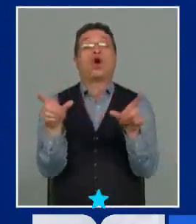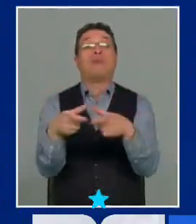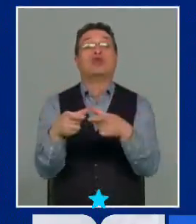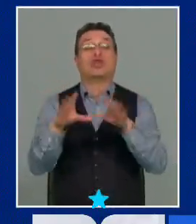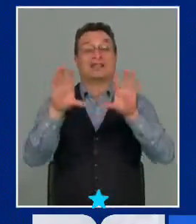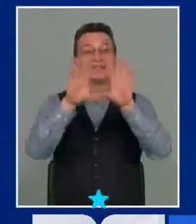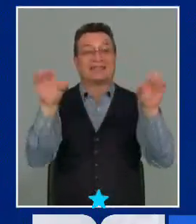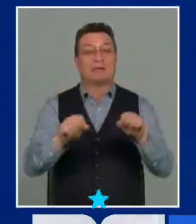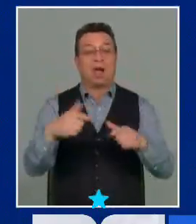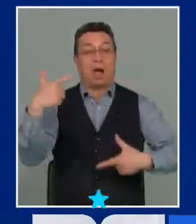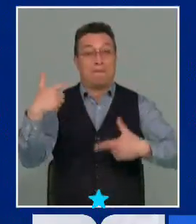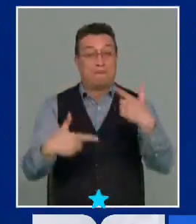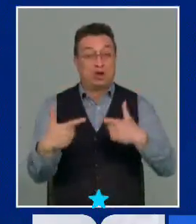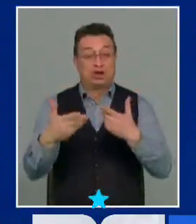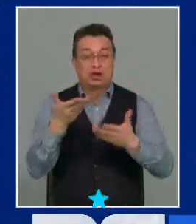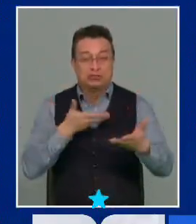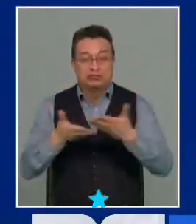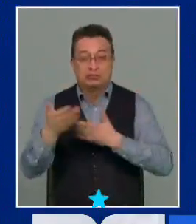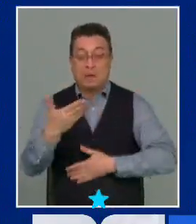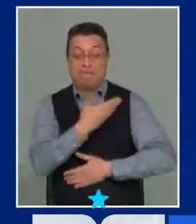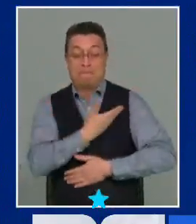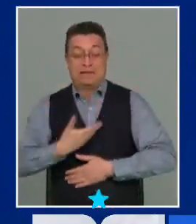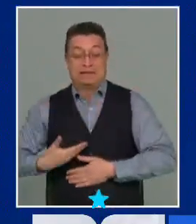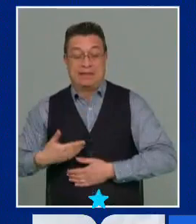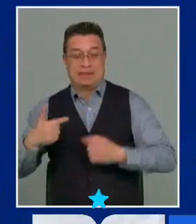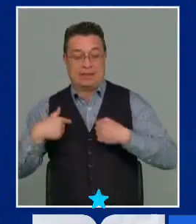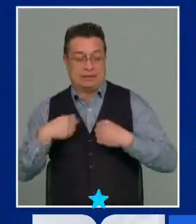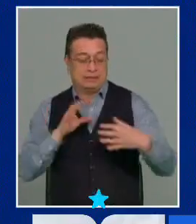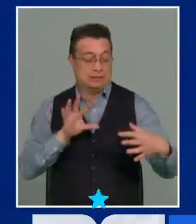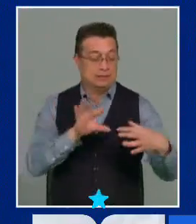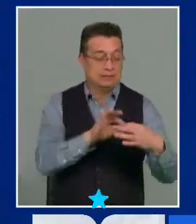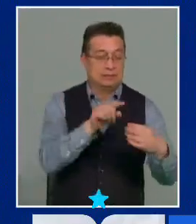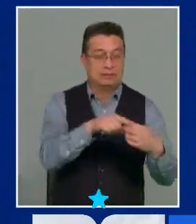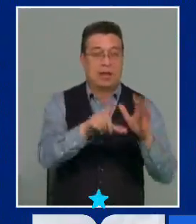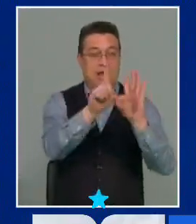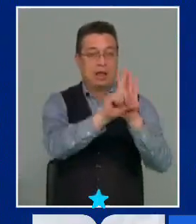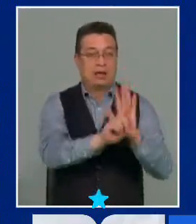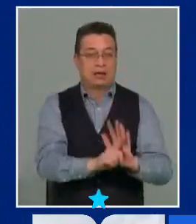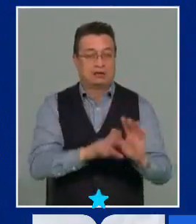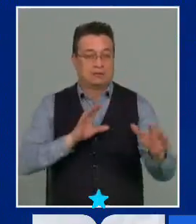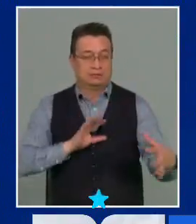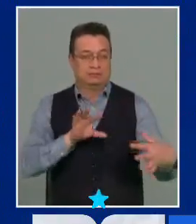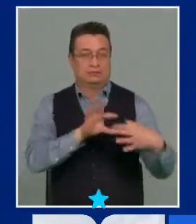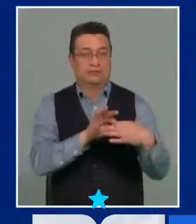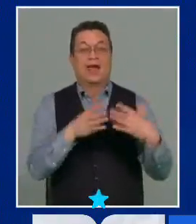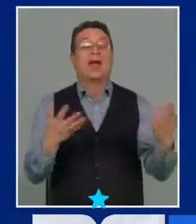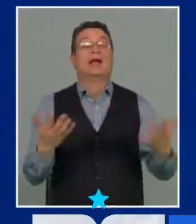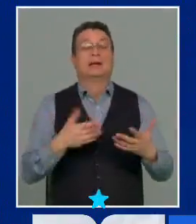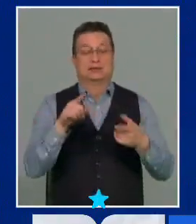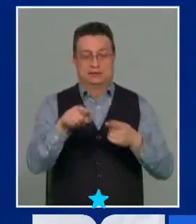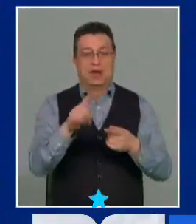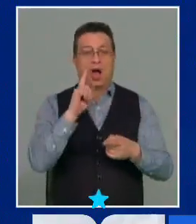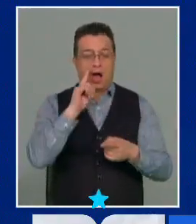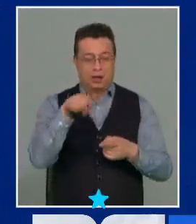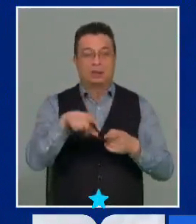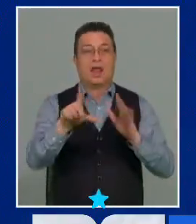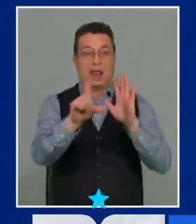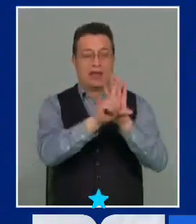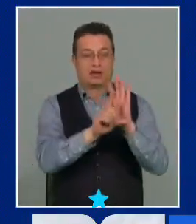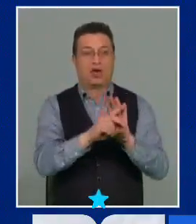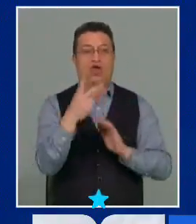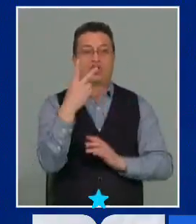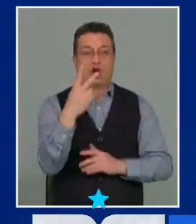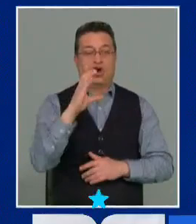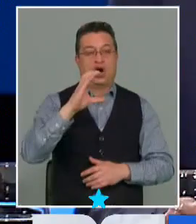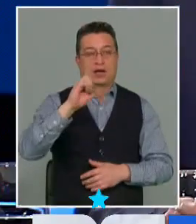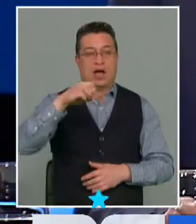estamos hablando del sistema político, la relación que hay entre el presidente, tu presidenta y el legislativo. Acá, primero que todo, nos fijamos un legislativo bicameral, me